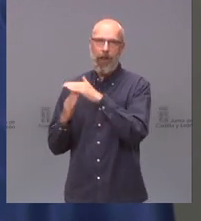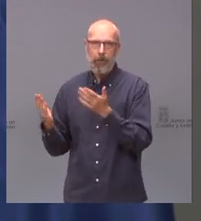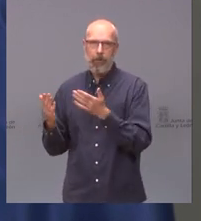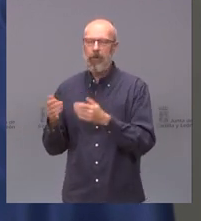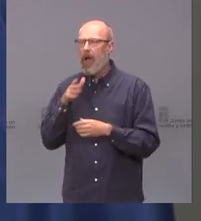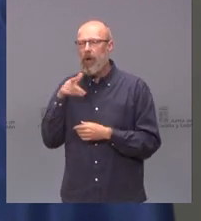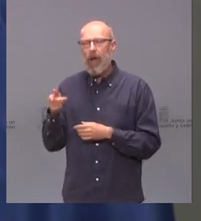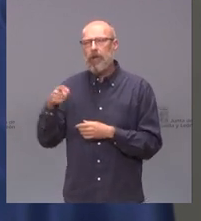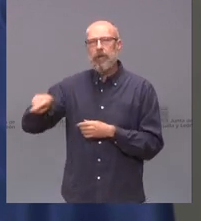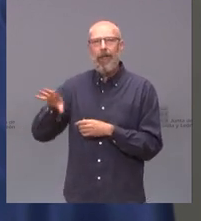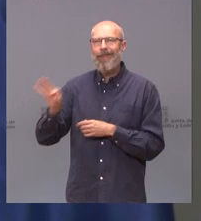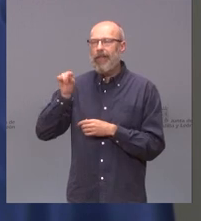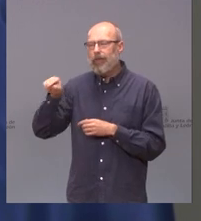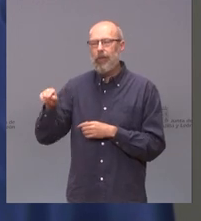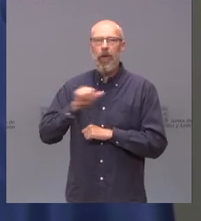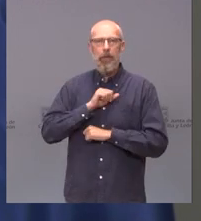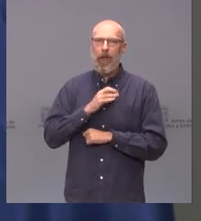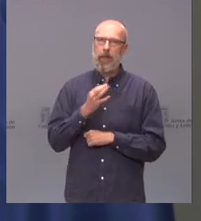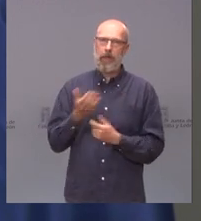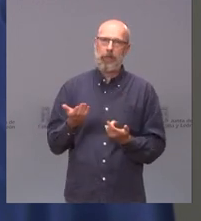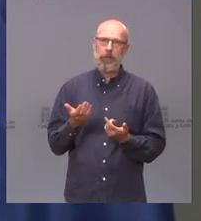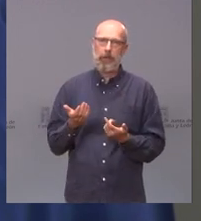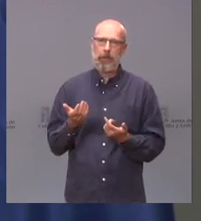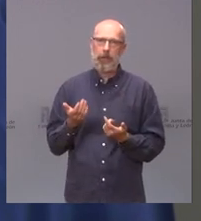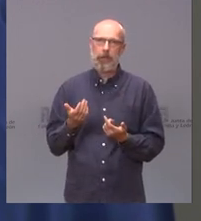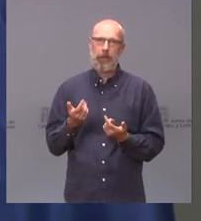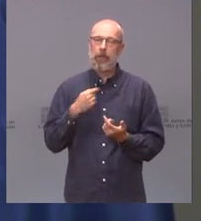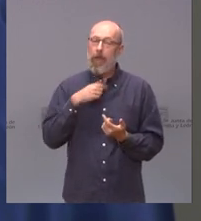respuesta. Y le insisto, hoy soy mucho más arisqueta que nunca.